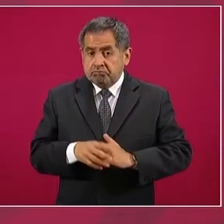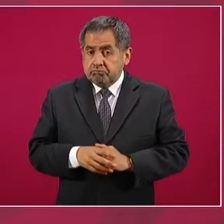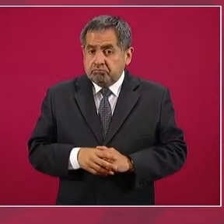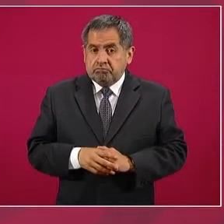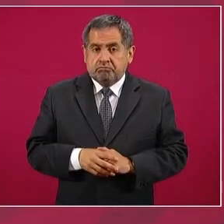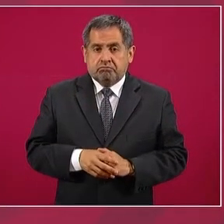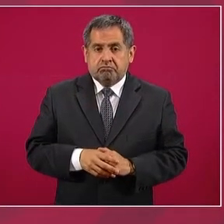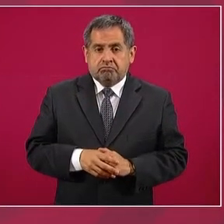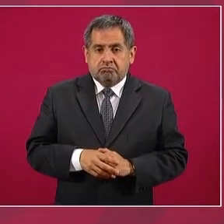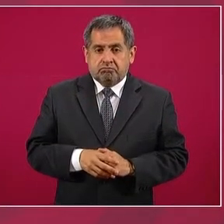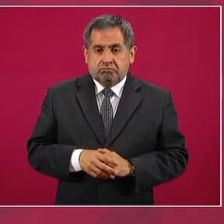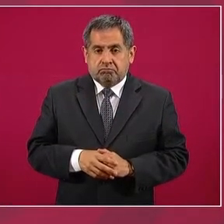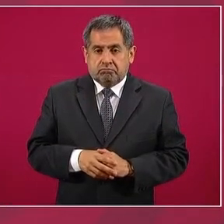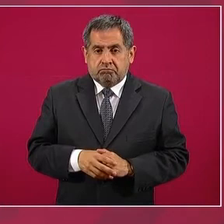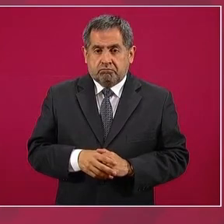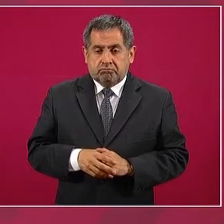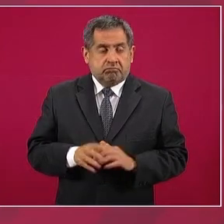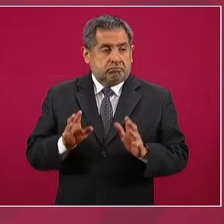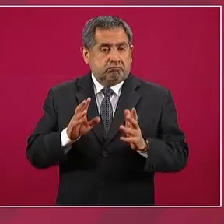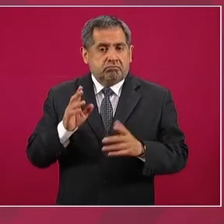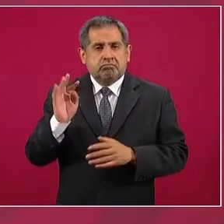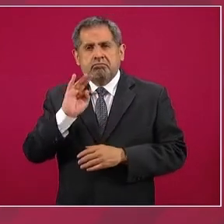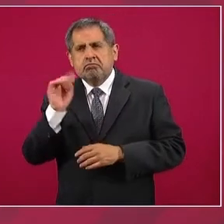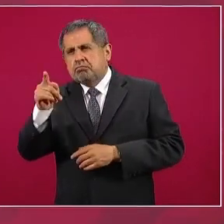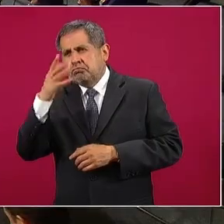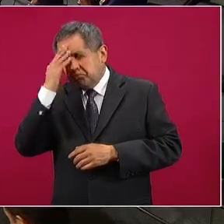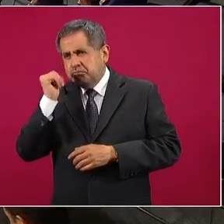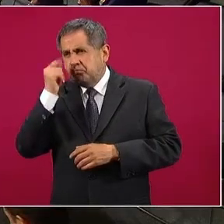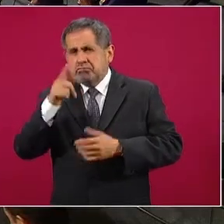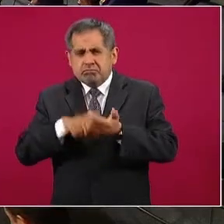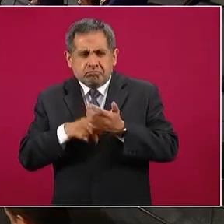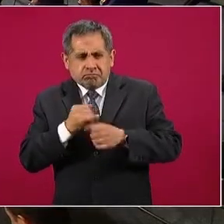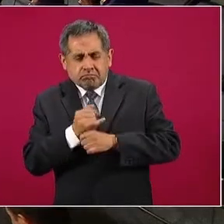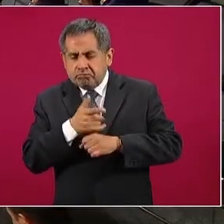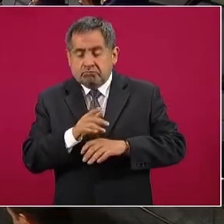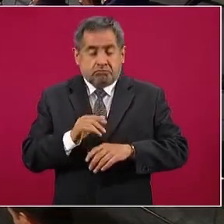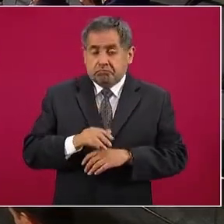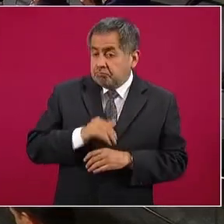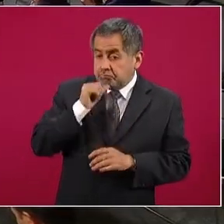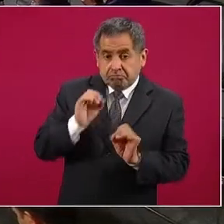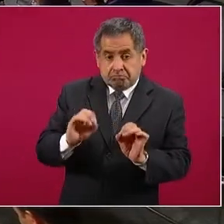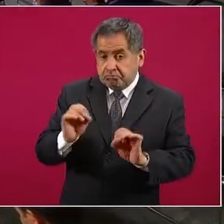No lo vieron, sí, en caso de que ni siquiera indicios. No,